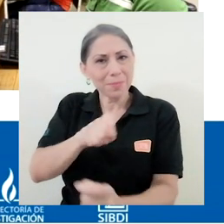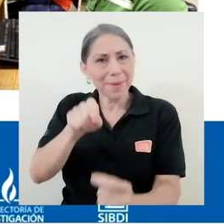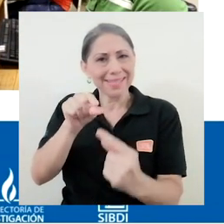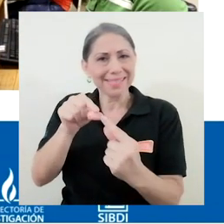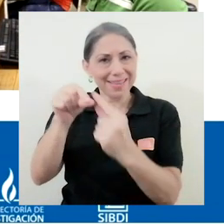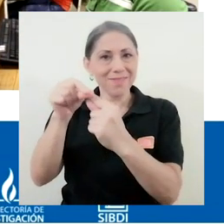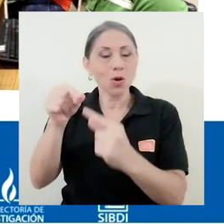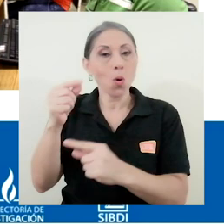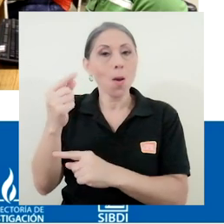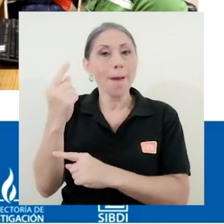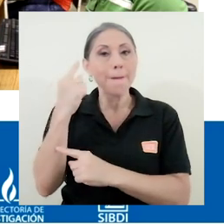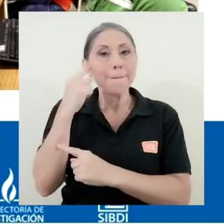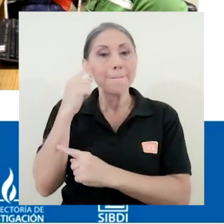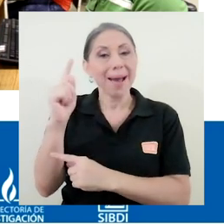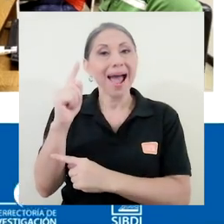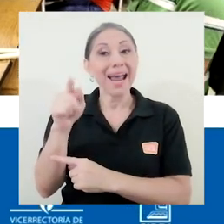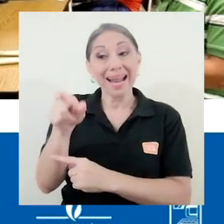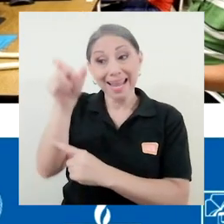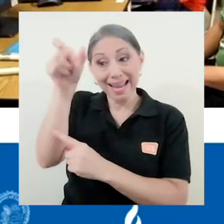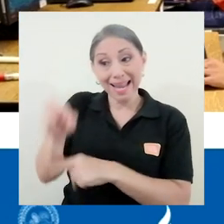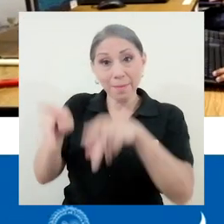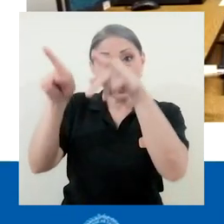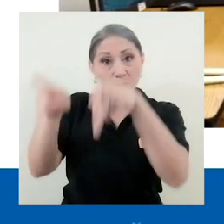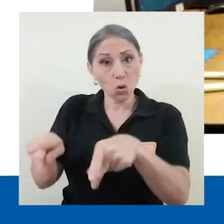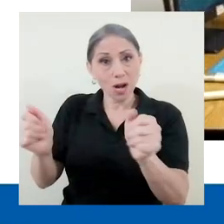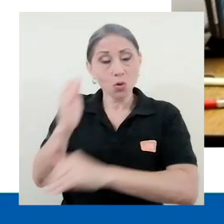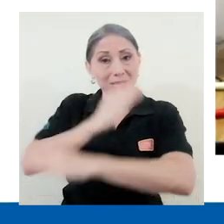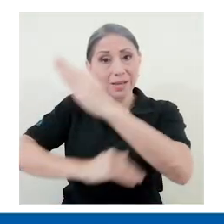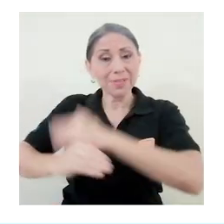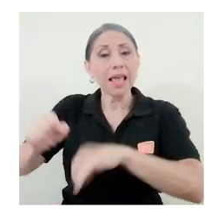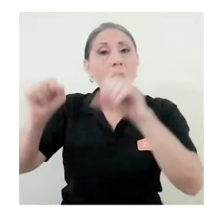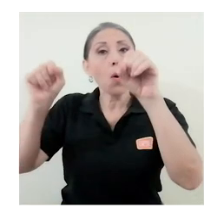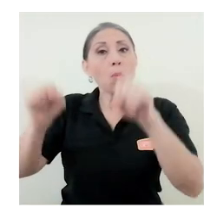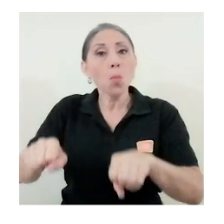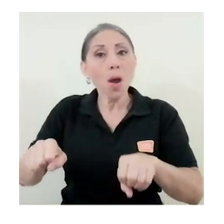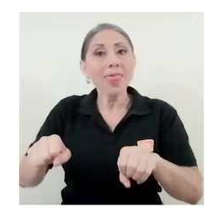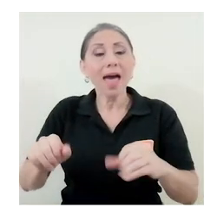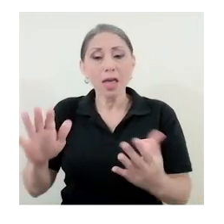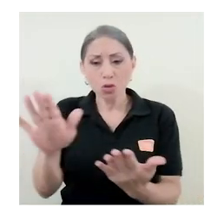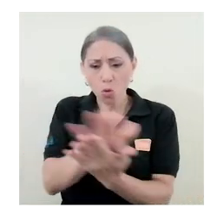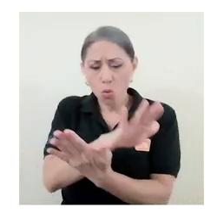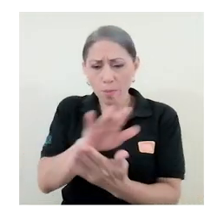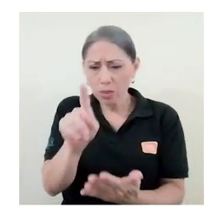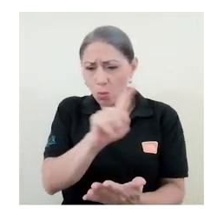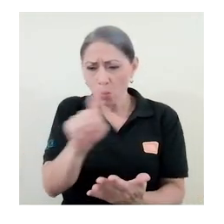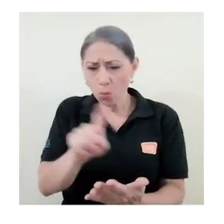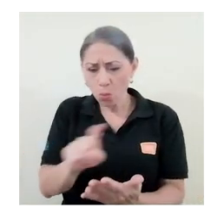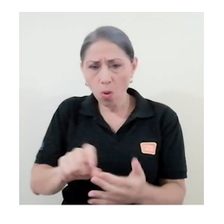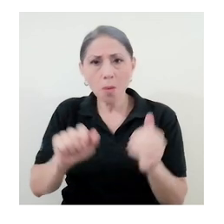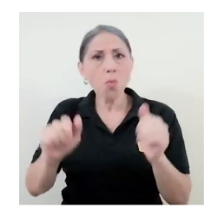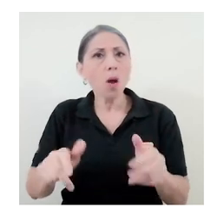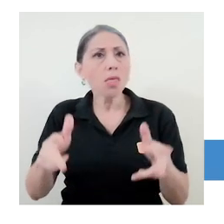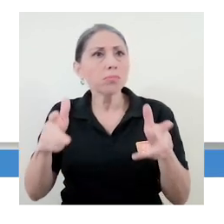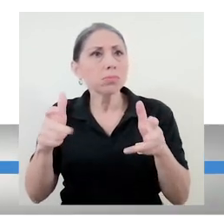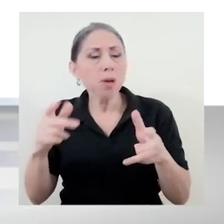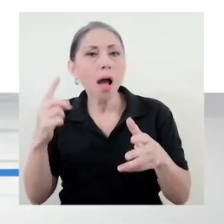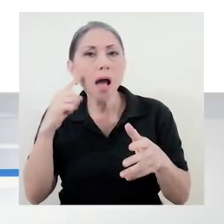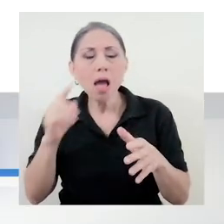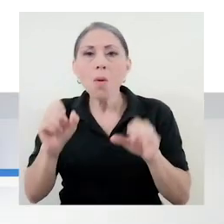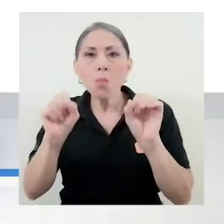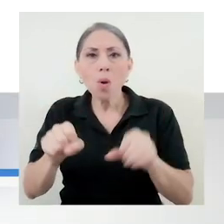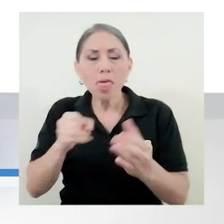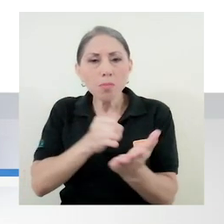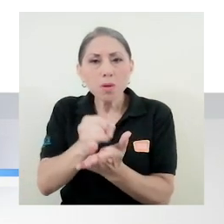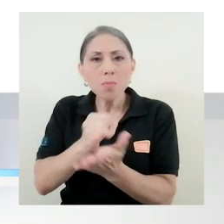específico para que la persona en condición de discapacidad pueda navegar el documento. Si usted desea más